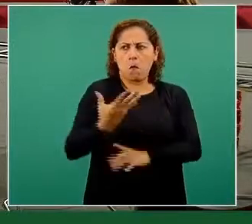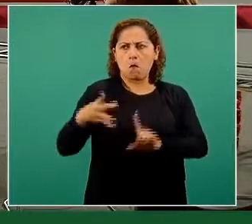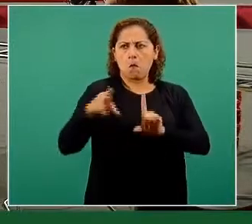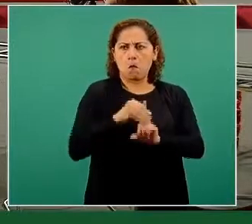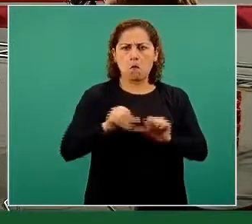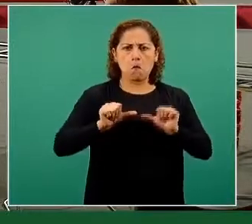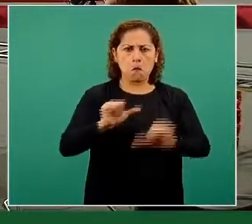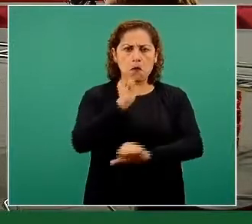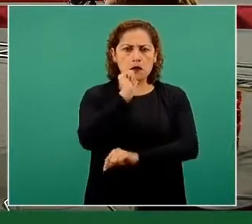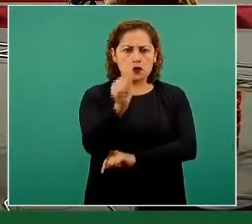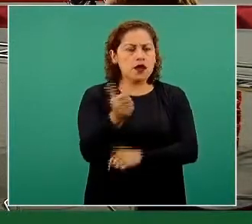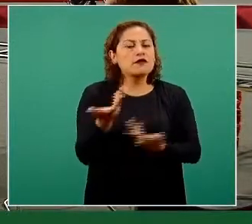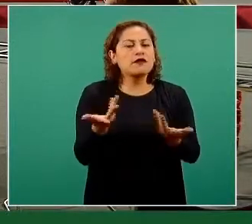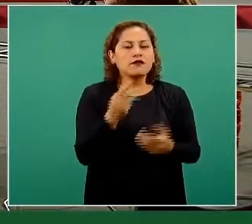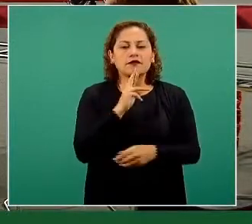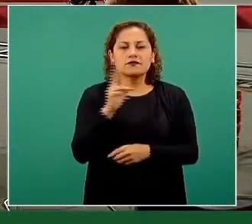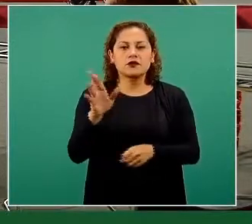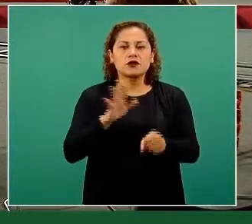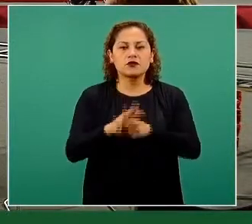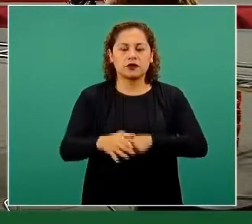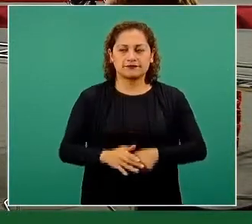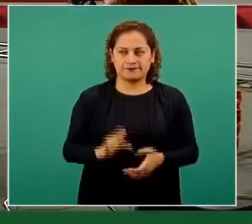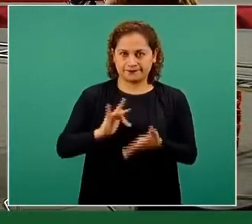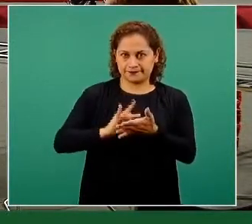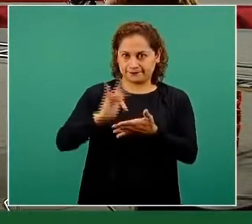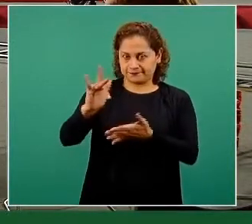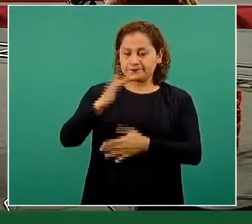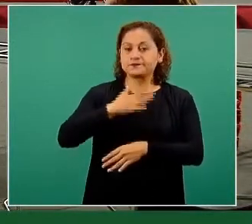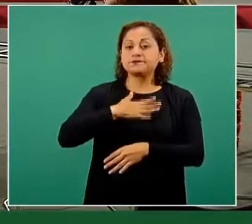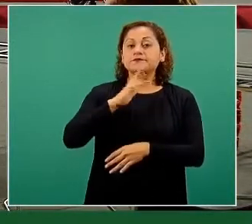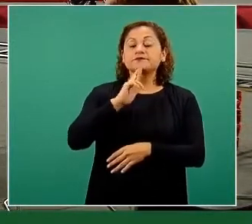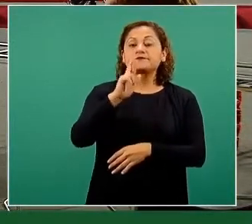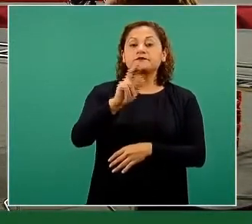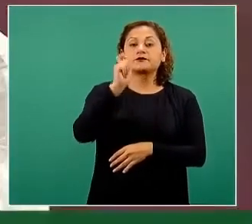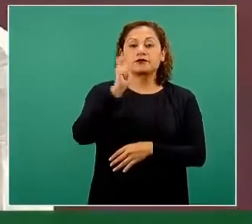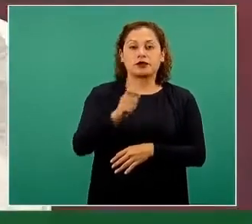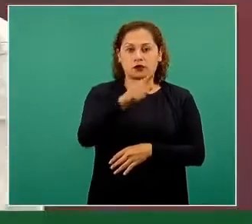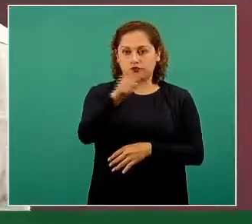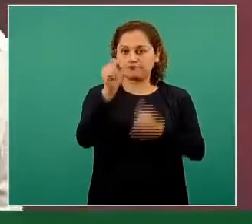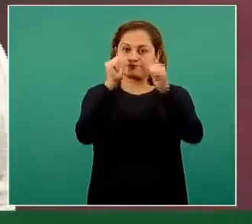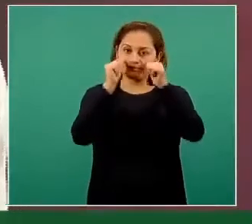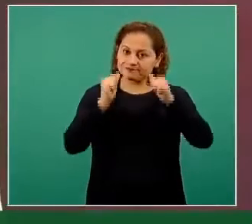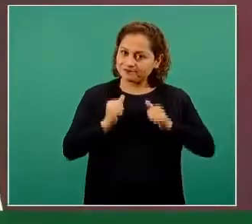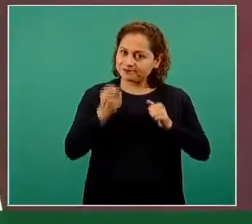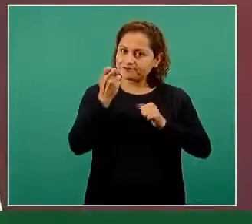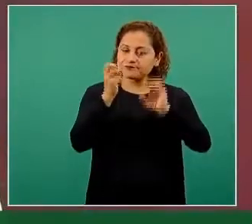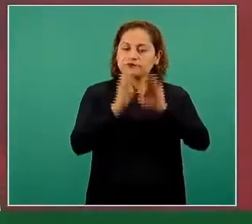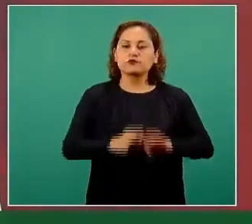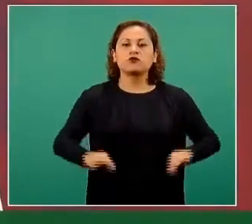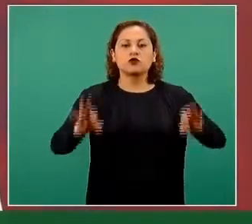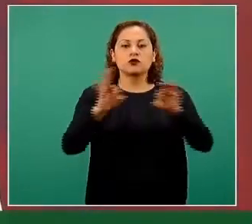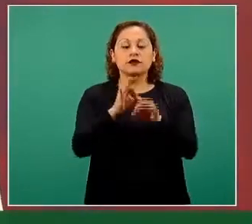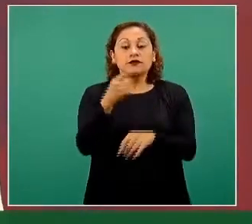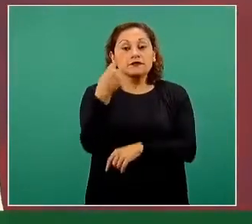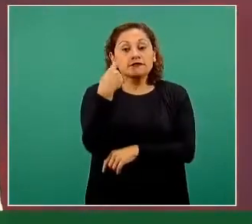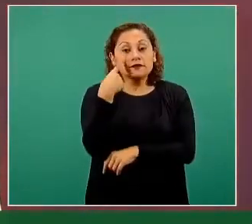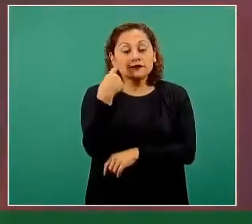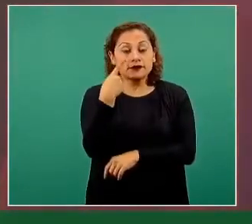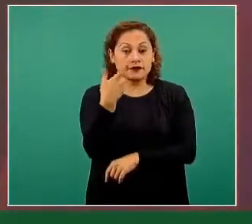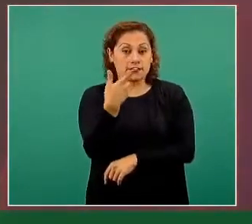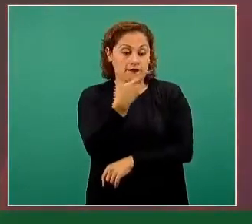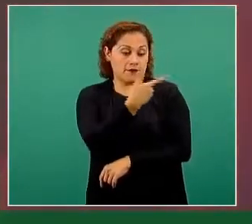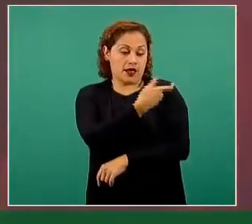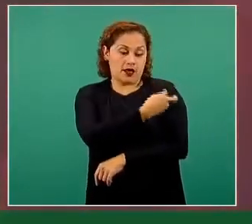Gracias Eduard Gaitán. La respuesta es la siguiente y es muy importante tenerlo claro. Las vacunas contra